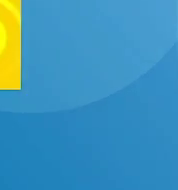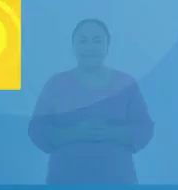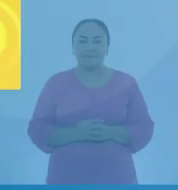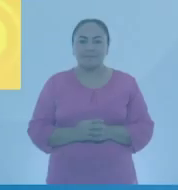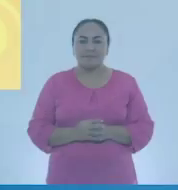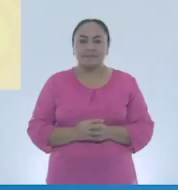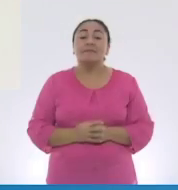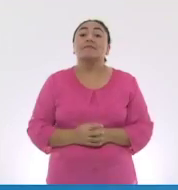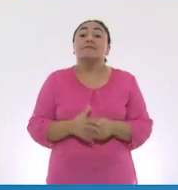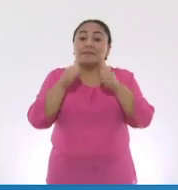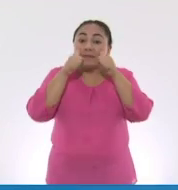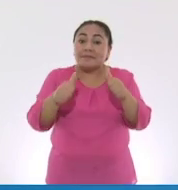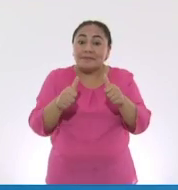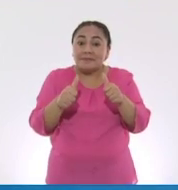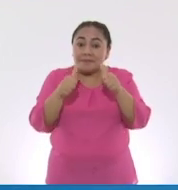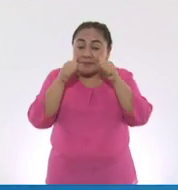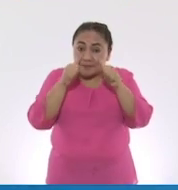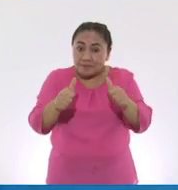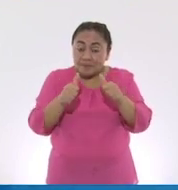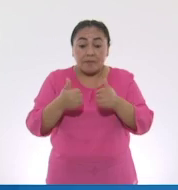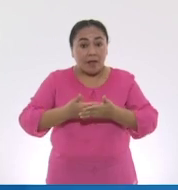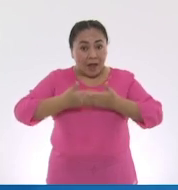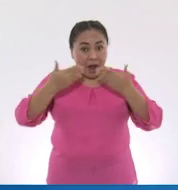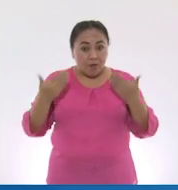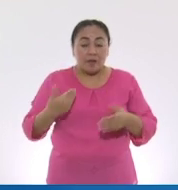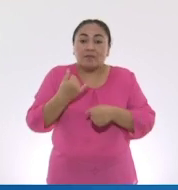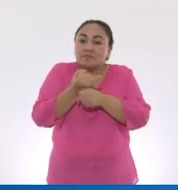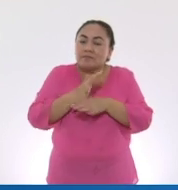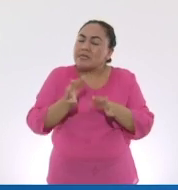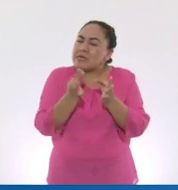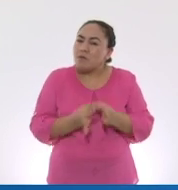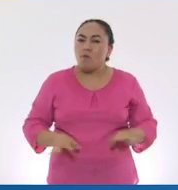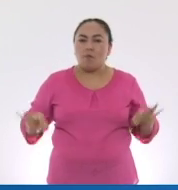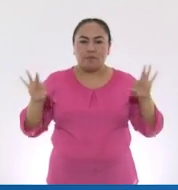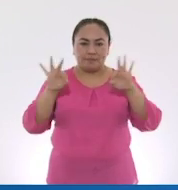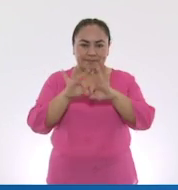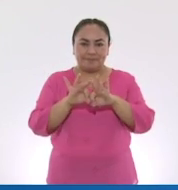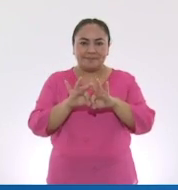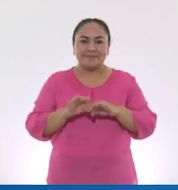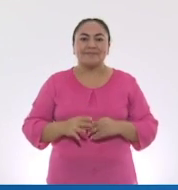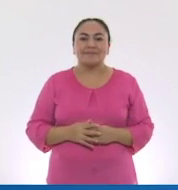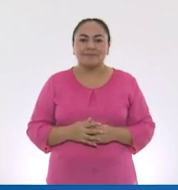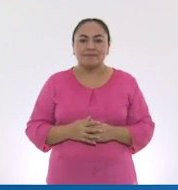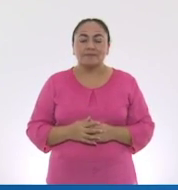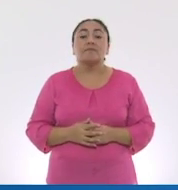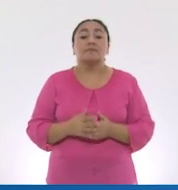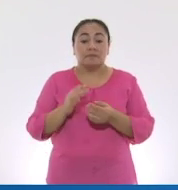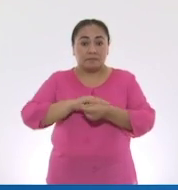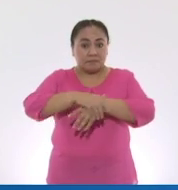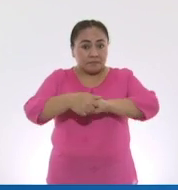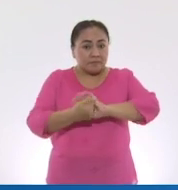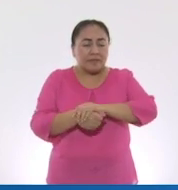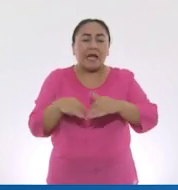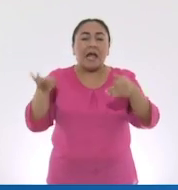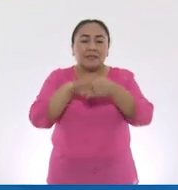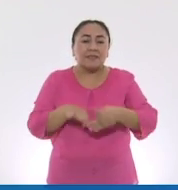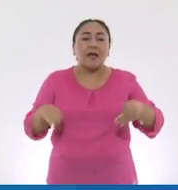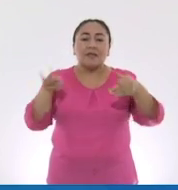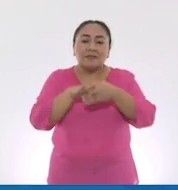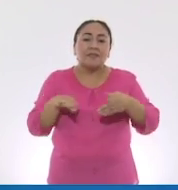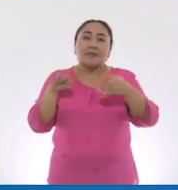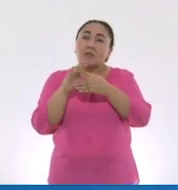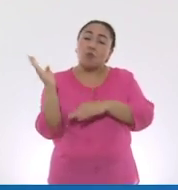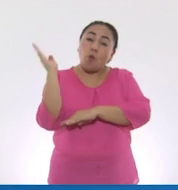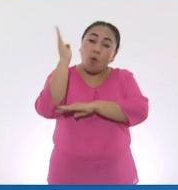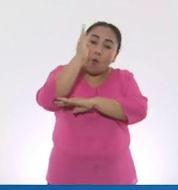¡Atención! ¡Atención! A continuación, información importante. Lavarnos las manos varias veces al día